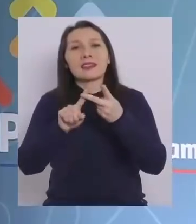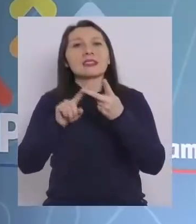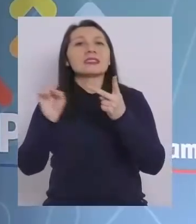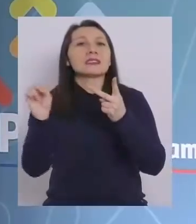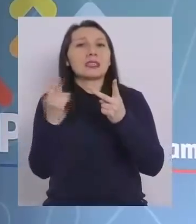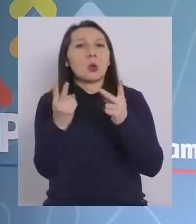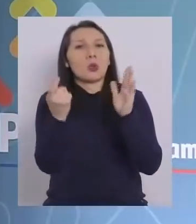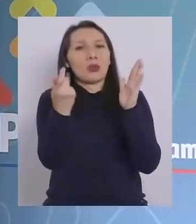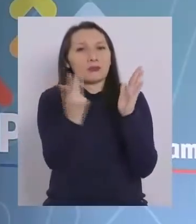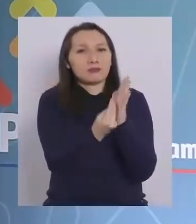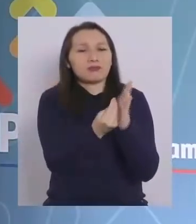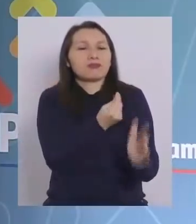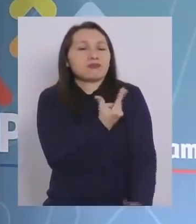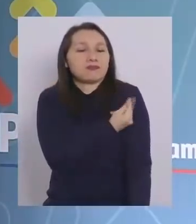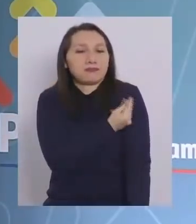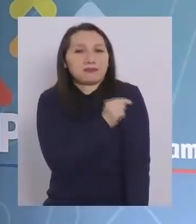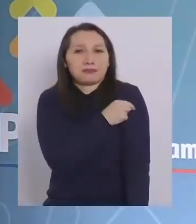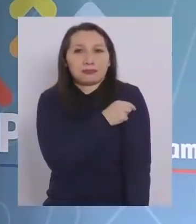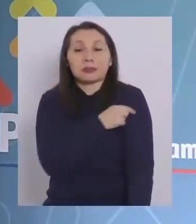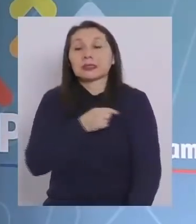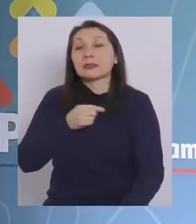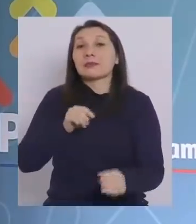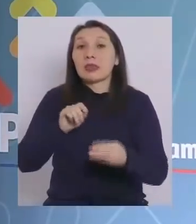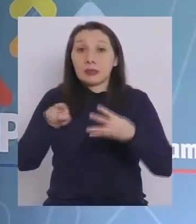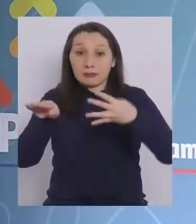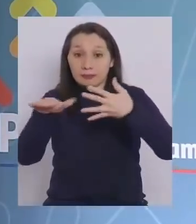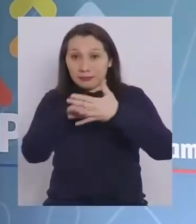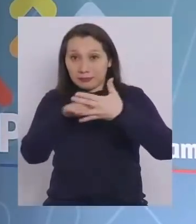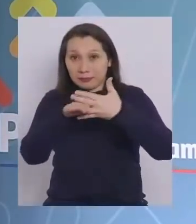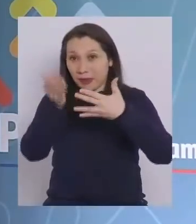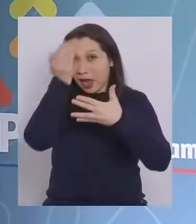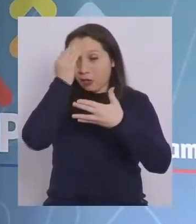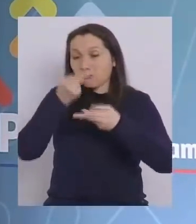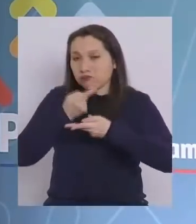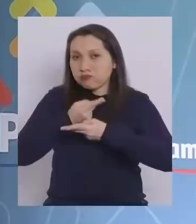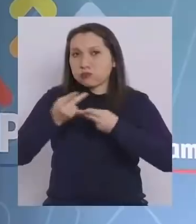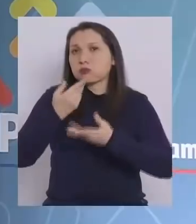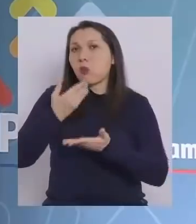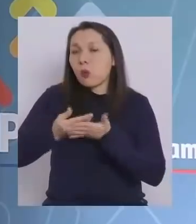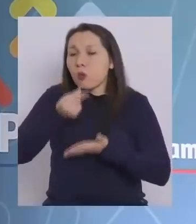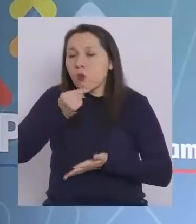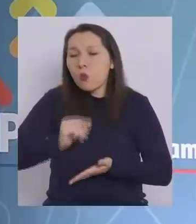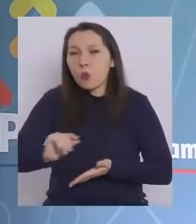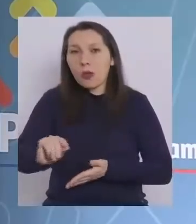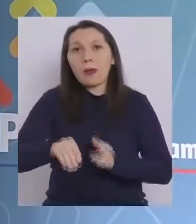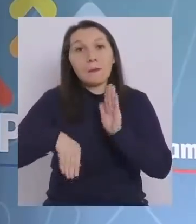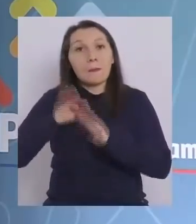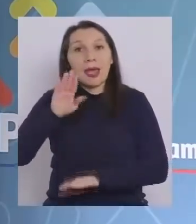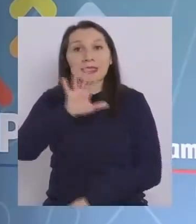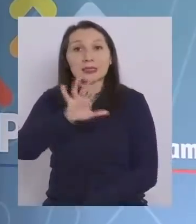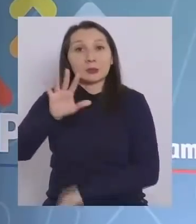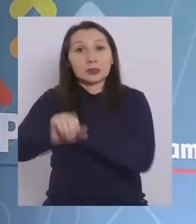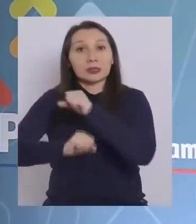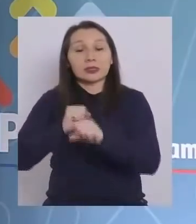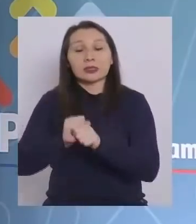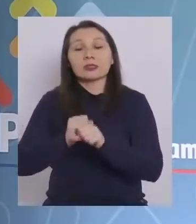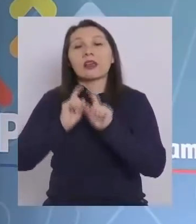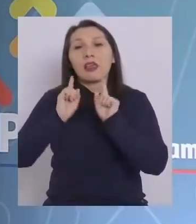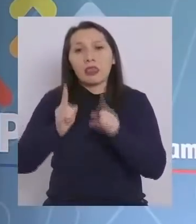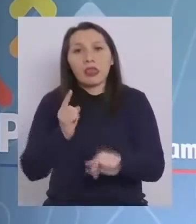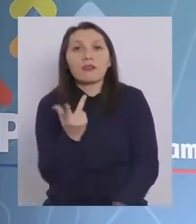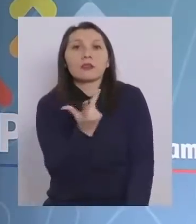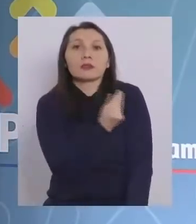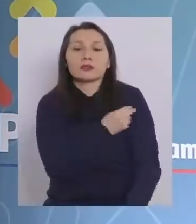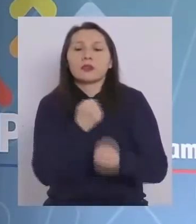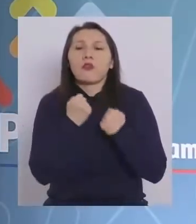dosis. El calendario de la segunda quincena de agosto lo daremos a conocer prontamente. A los mayores de 55 años les corresponde ponerse